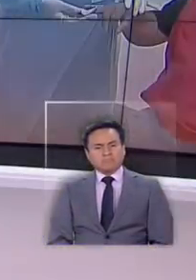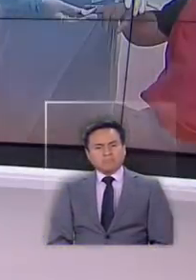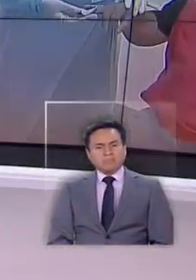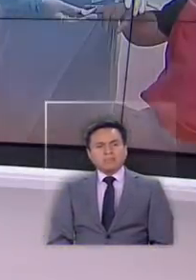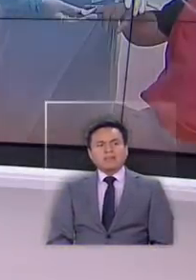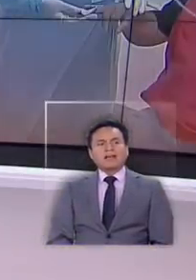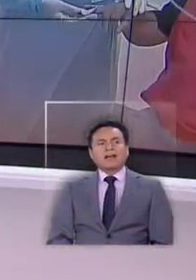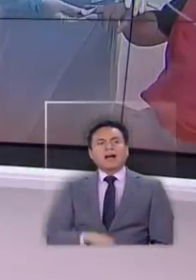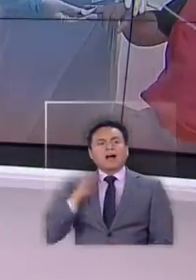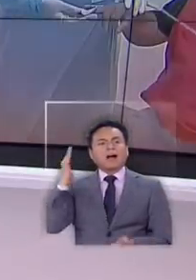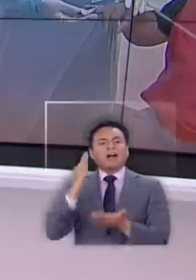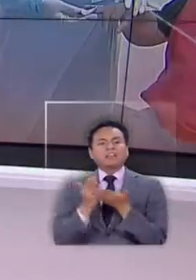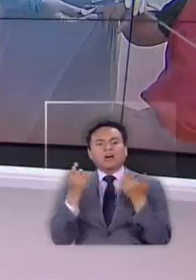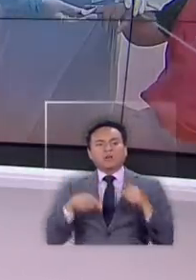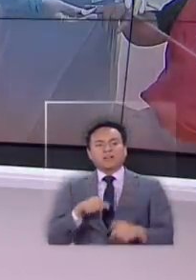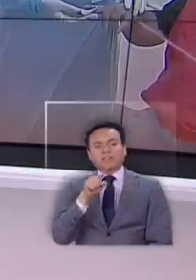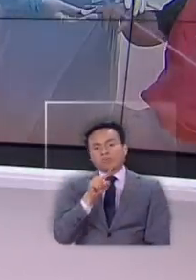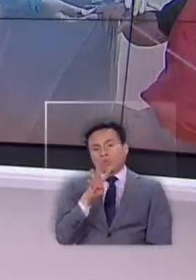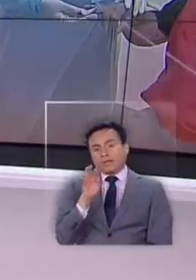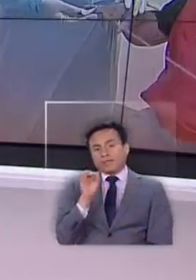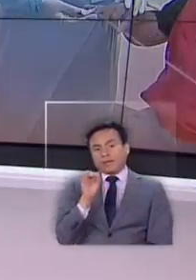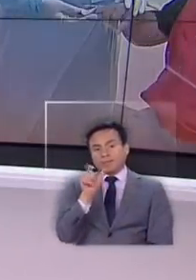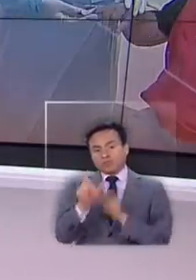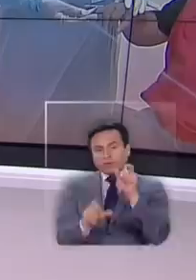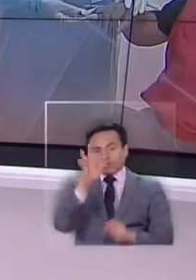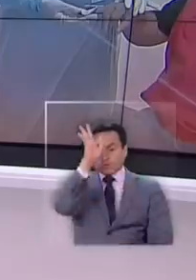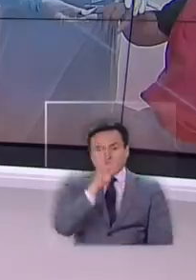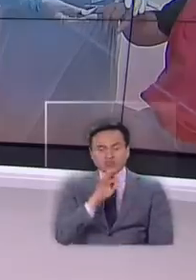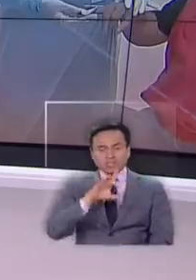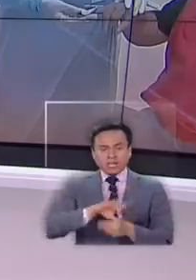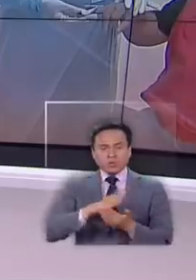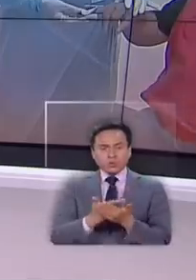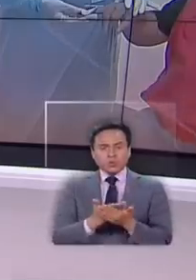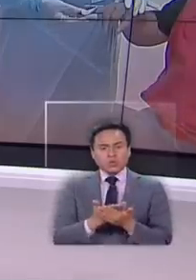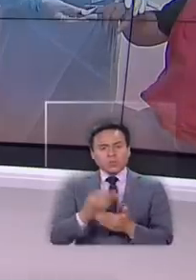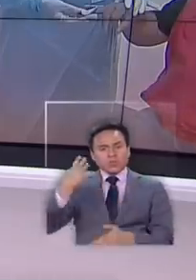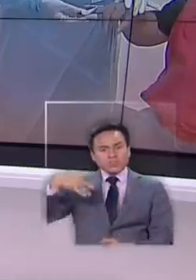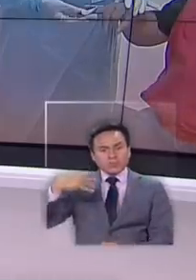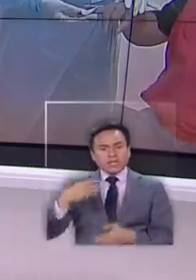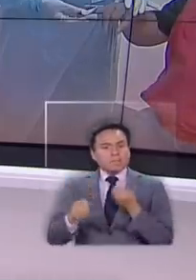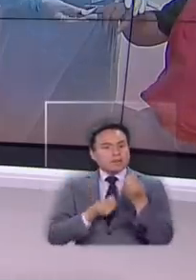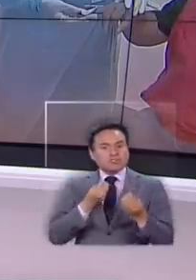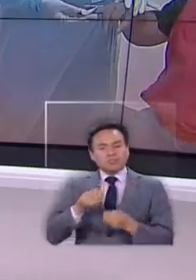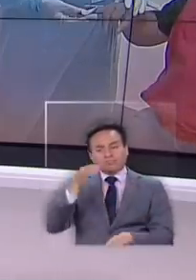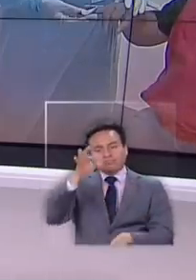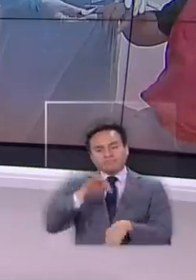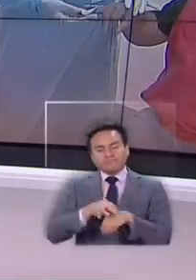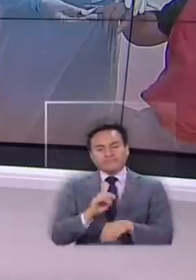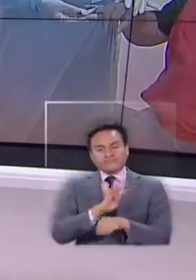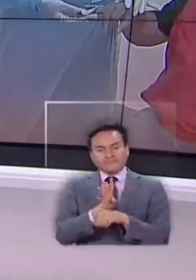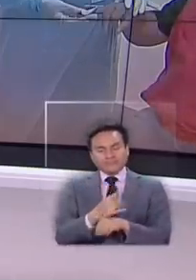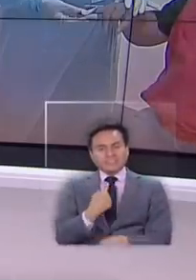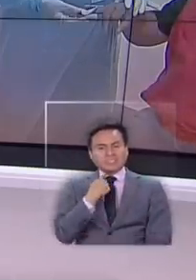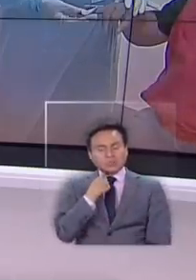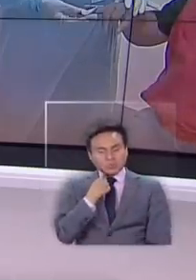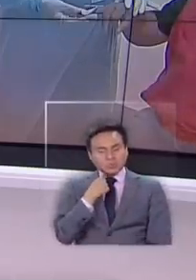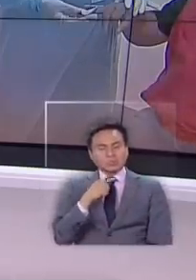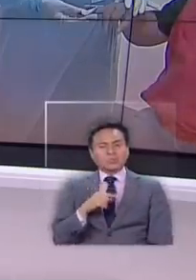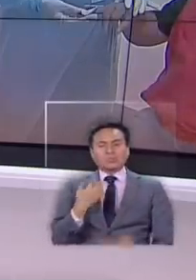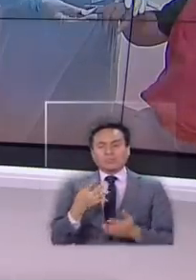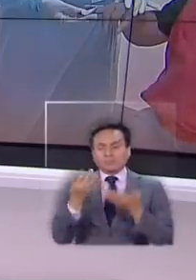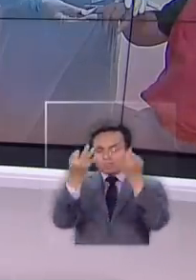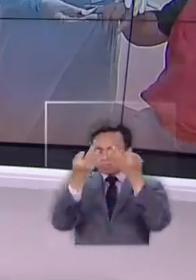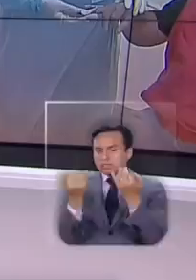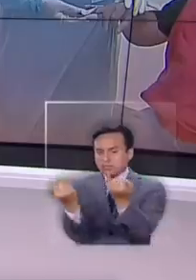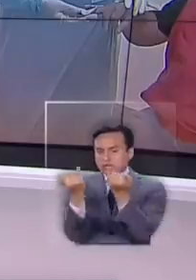Y a la fecha 140 funcionarios de la salud municipal se encuentran infestados por el COVID-19 según cifras